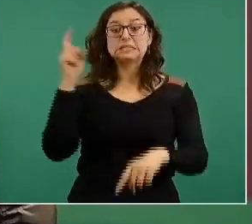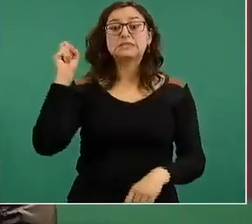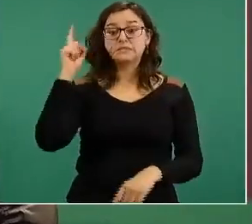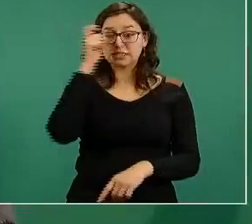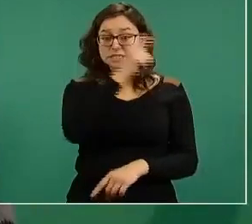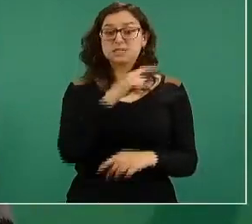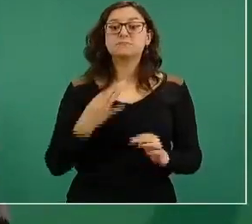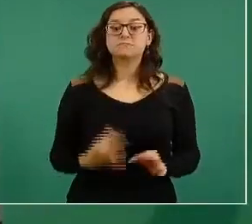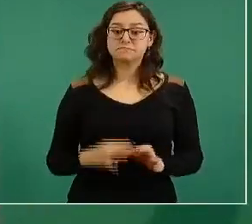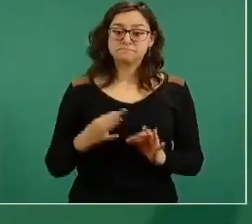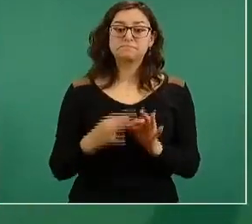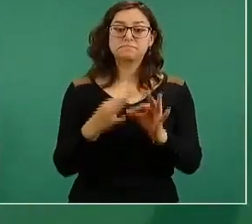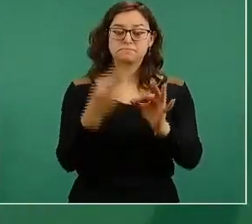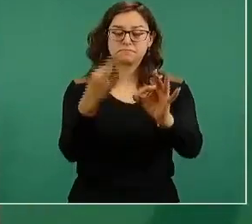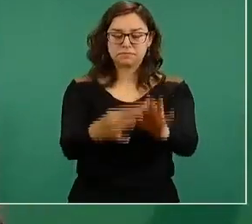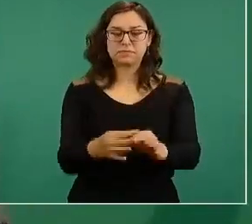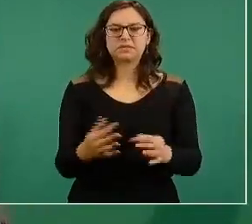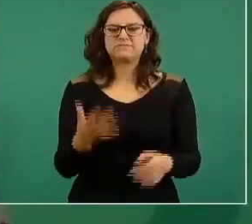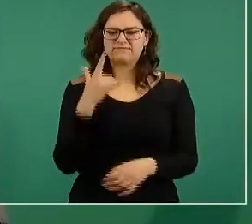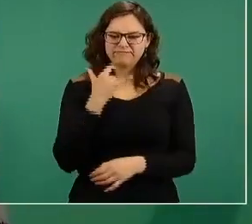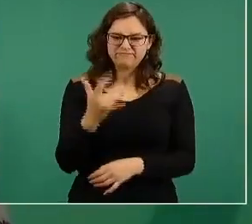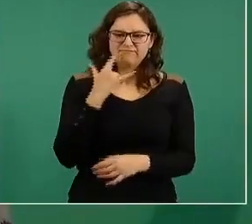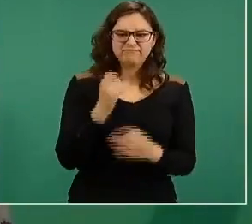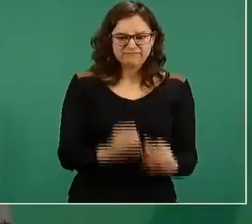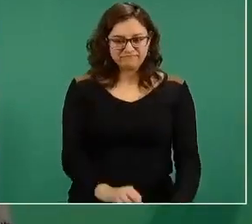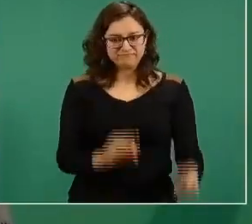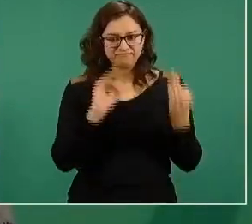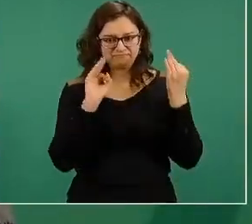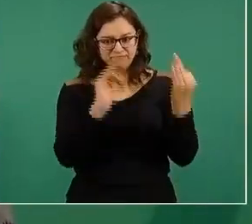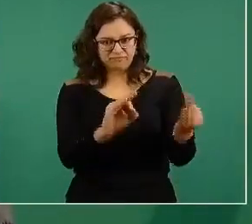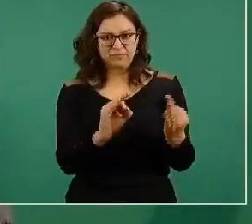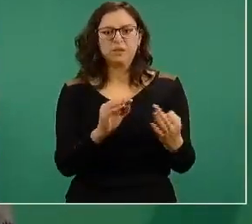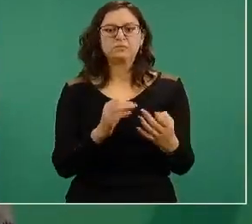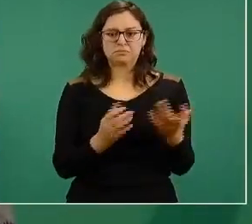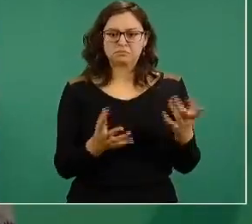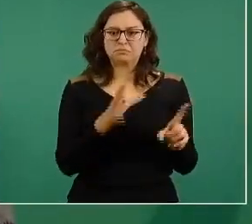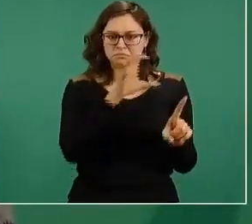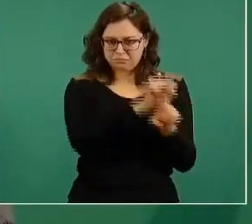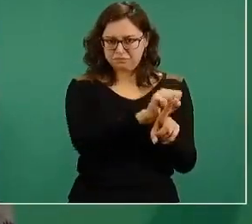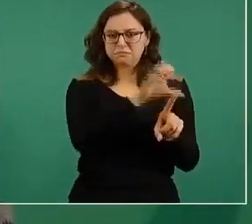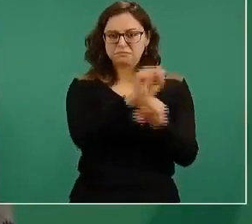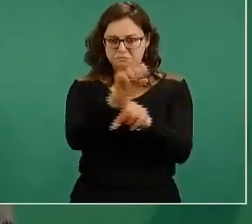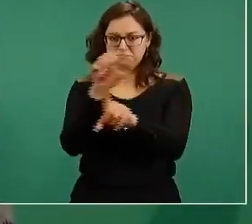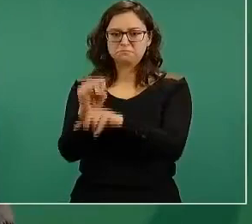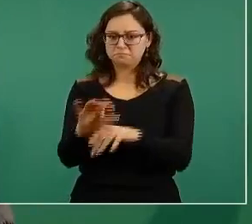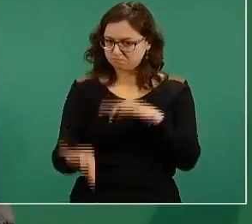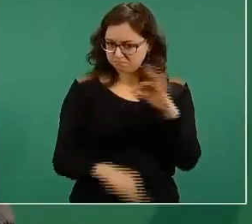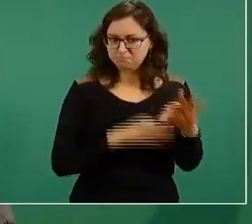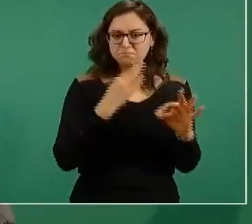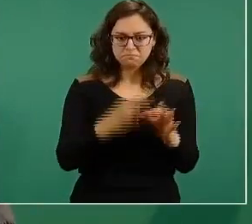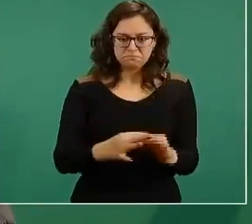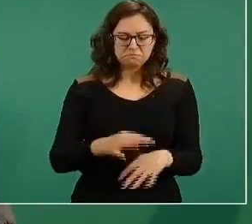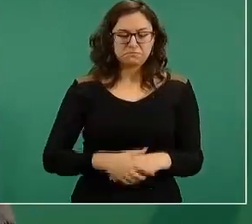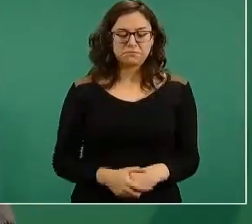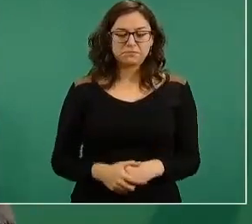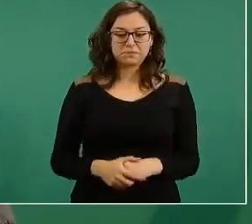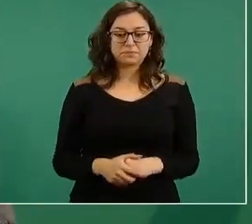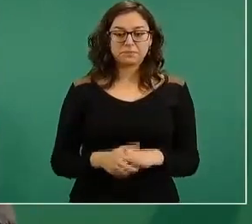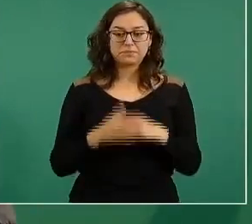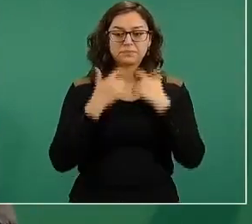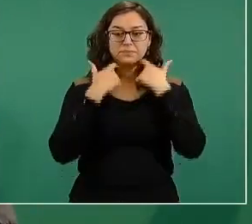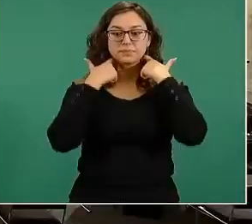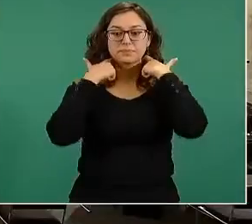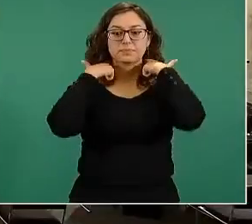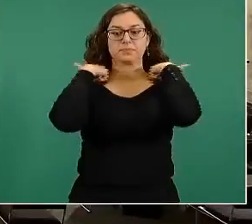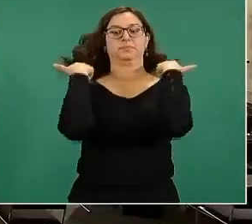cumpliendo esos retos, estamos enfrentando a esos retos y vamos a cumplir todas las metas que nos tenemos trazadas.